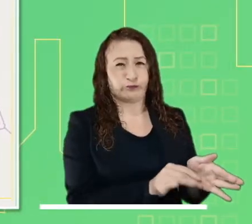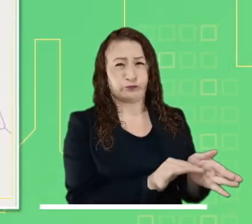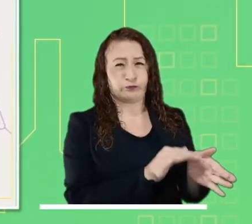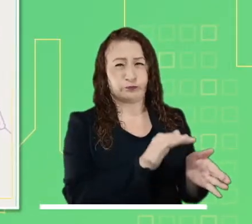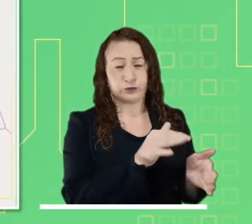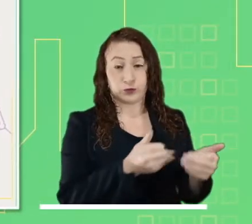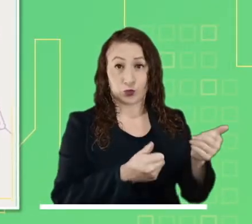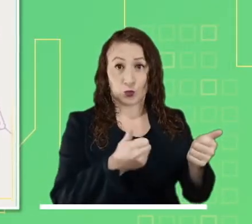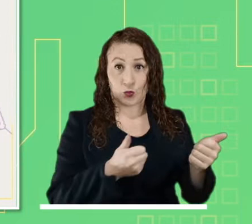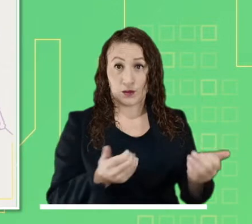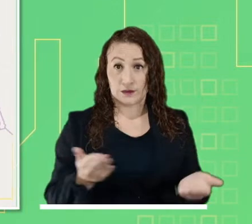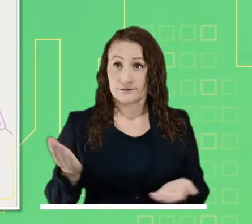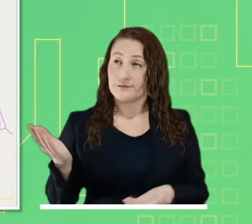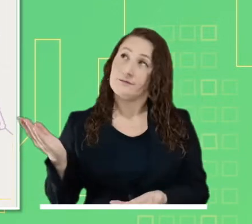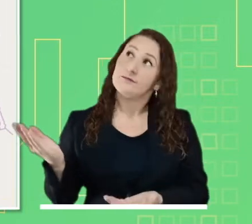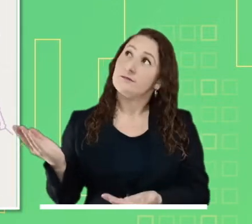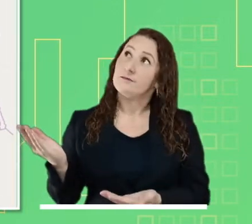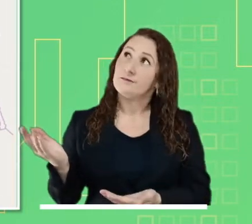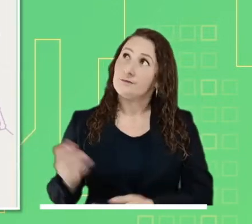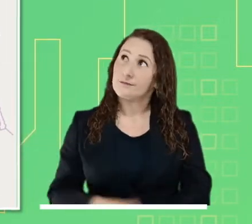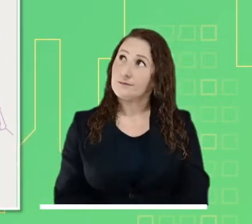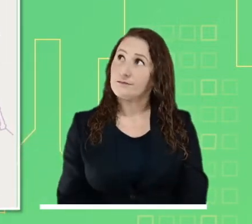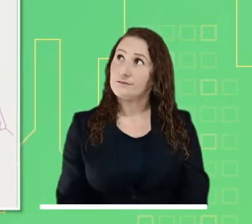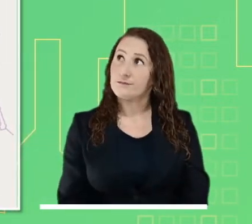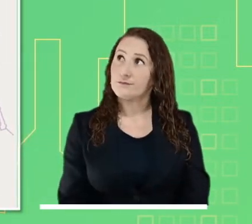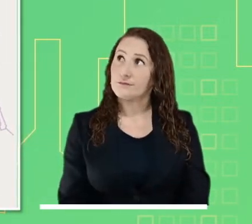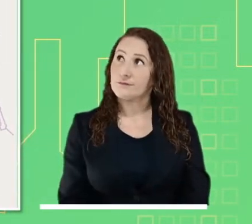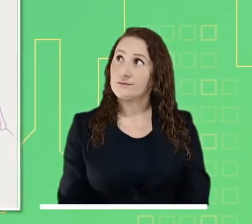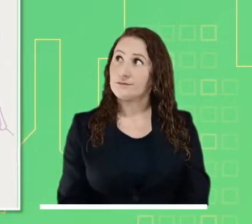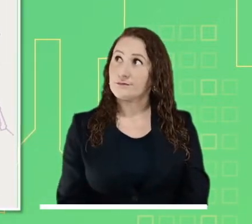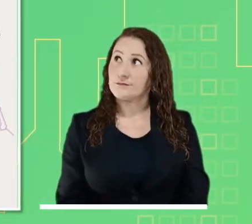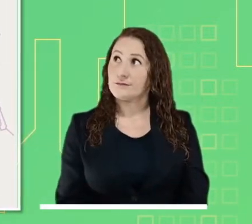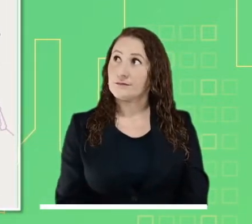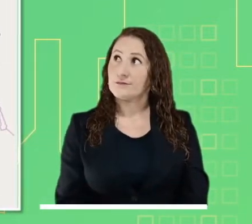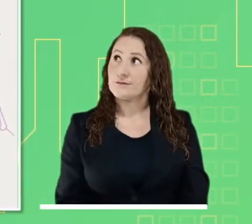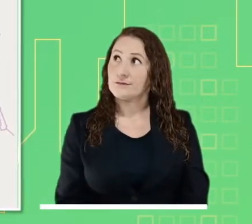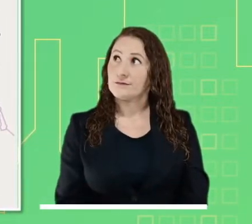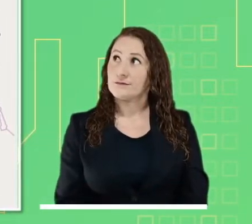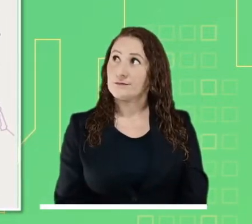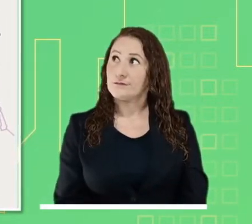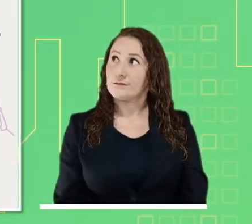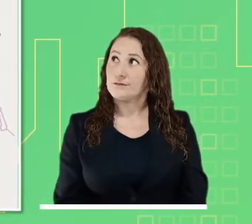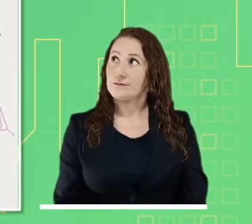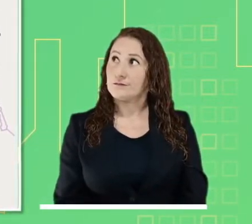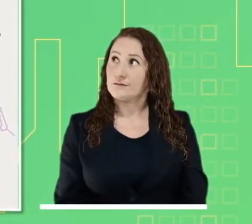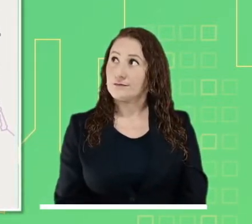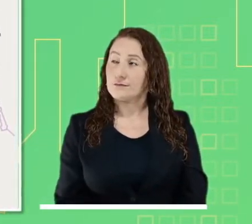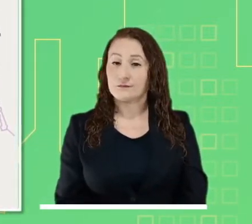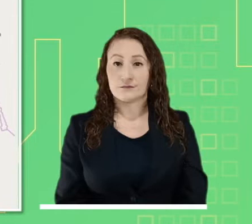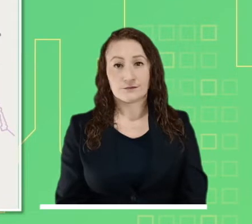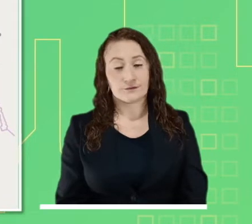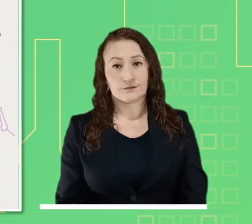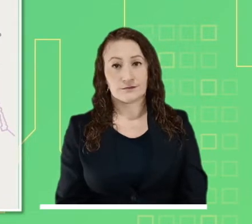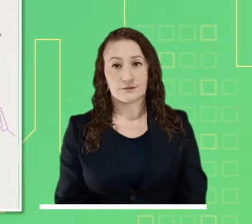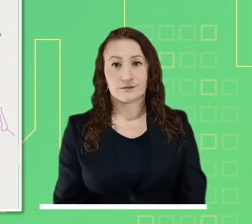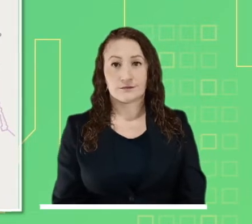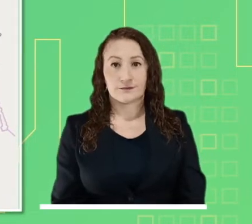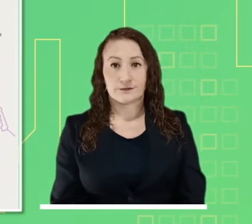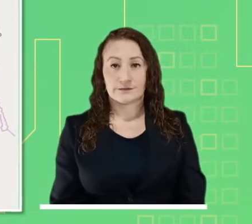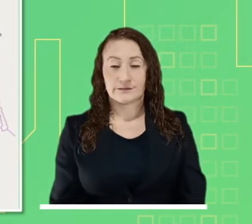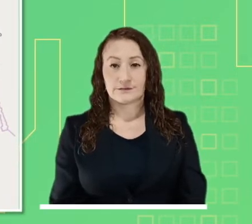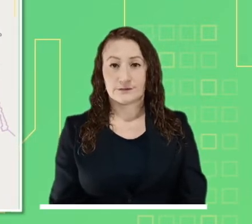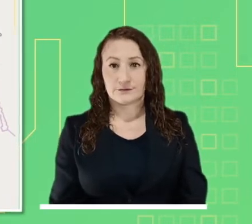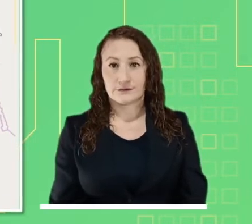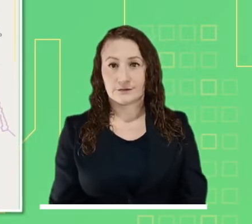A alerta roja por crecientes en los ríos Minero, Carare y sus afluentes. También se reportan crecientes en el río Sumapaz y sus afluentes.